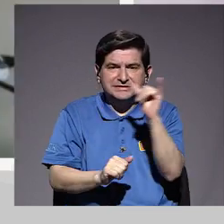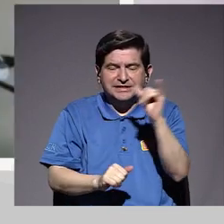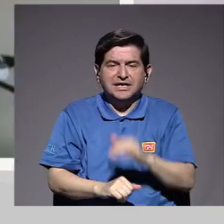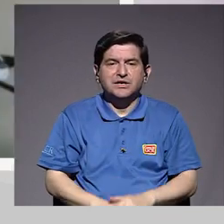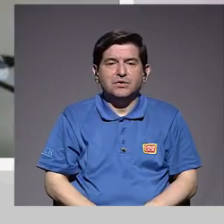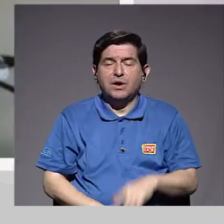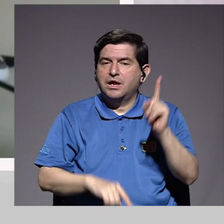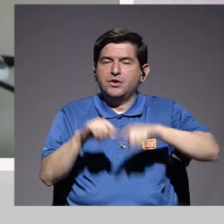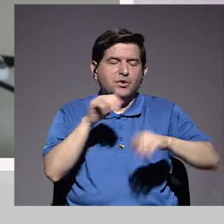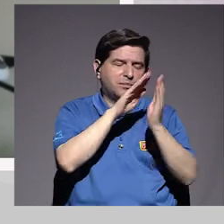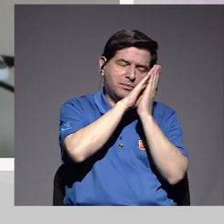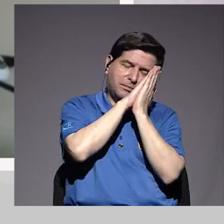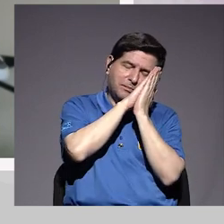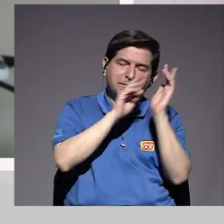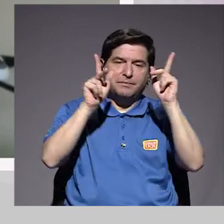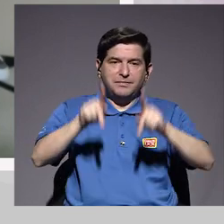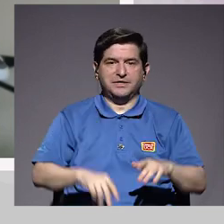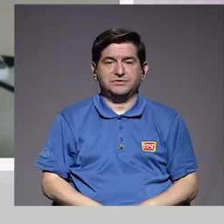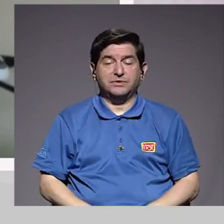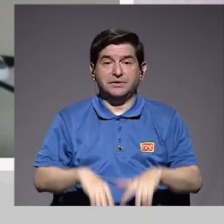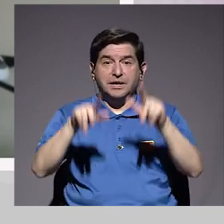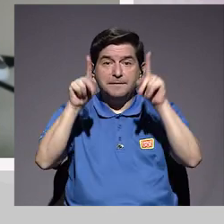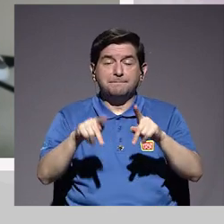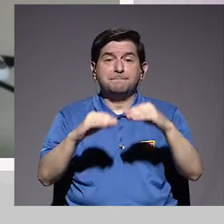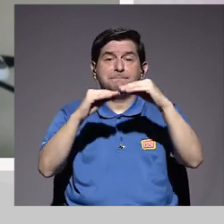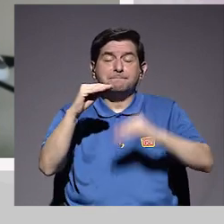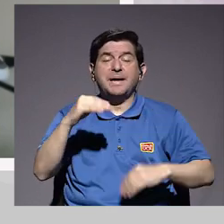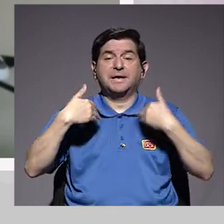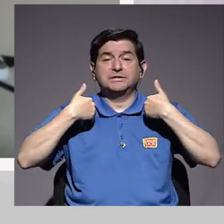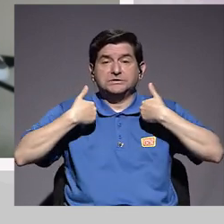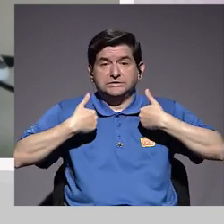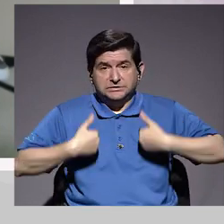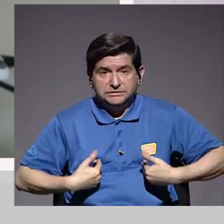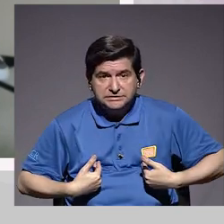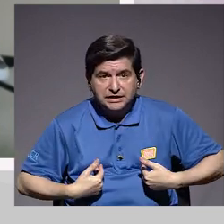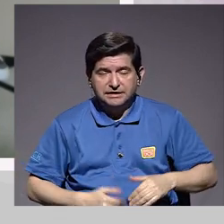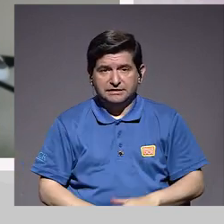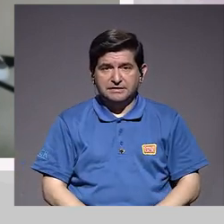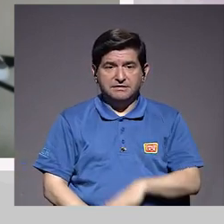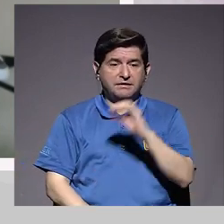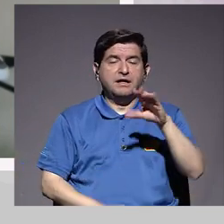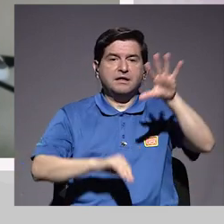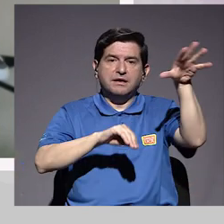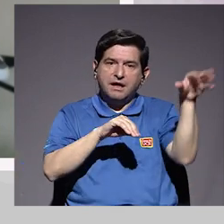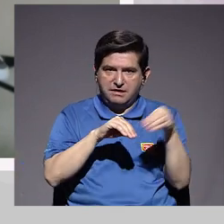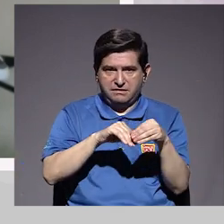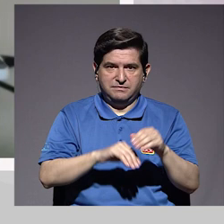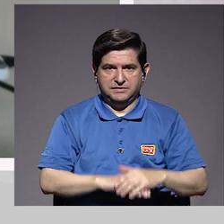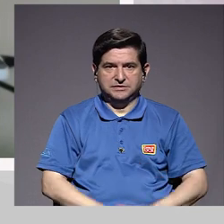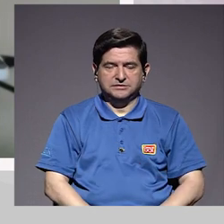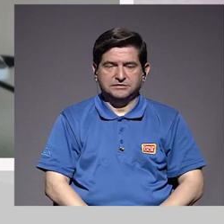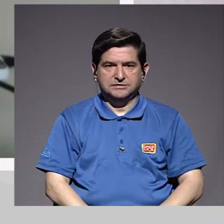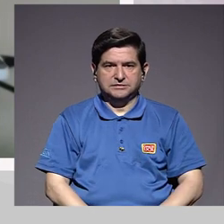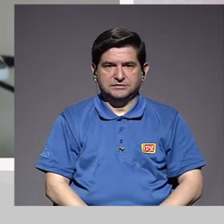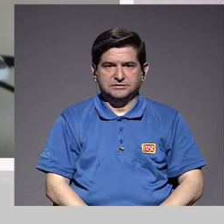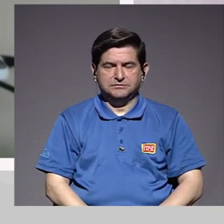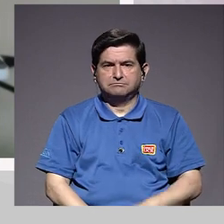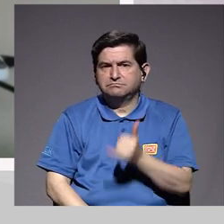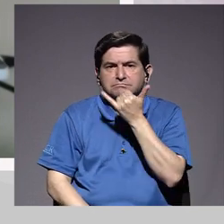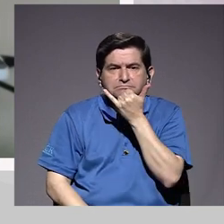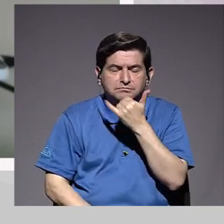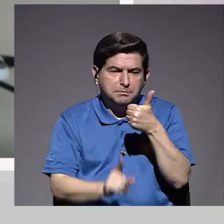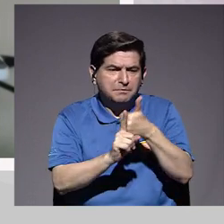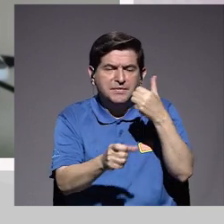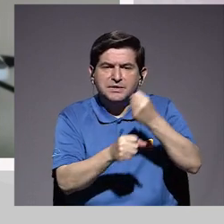en las personas, porque la persona está menos cansada. Y aparte de eso, entonces, pues, resulta que las mismas labores que hace